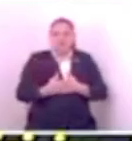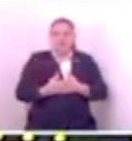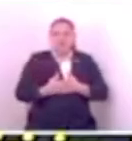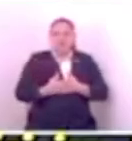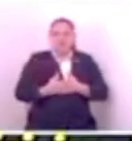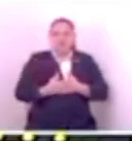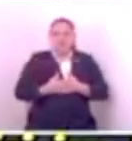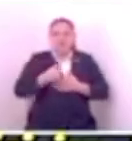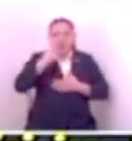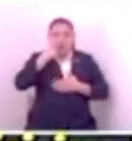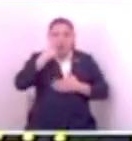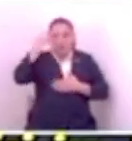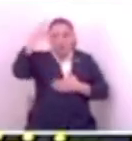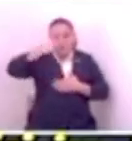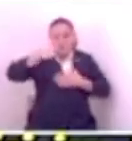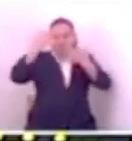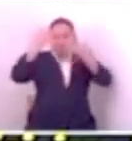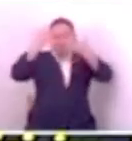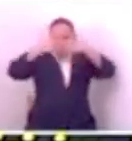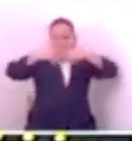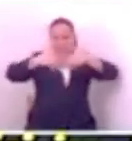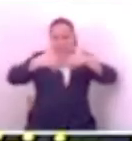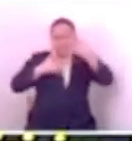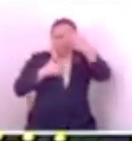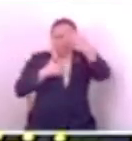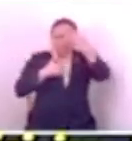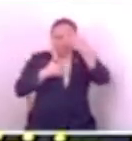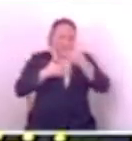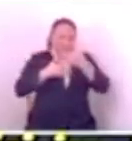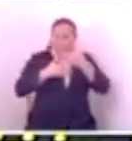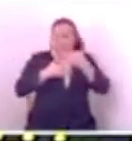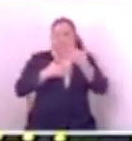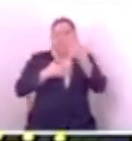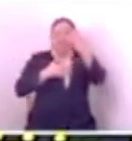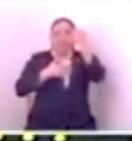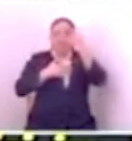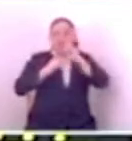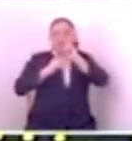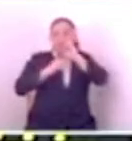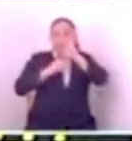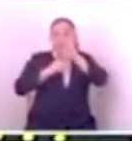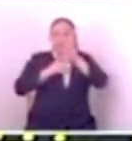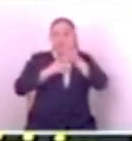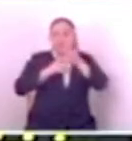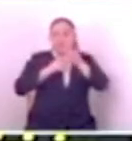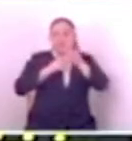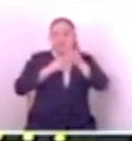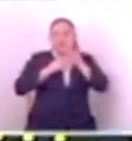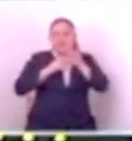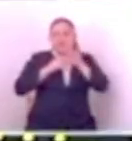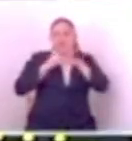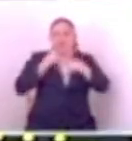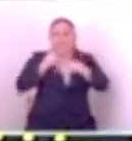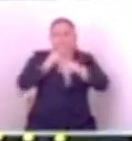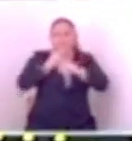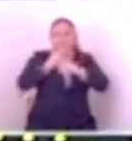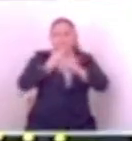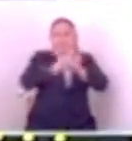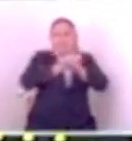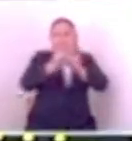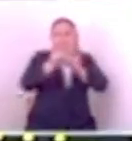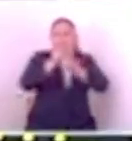O ¿quiere opacar esa realidad? Yo creo que es importante mencionarlo, decirlo con toda franqueza.